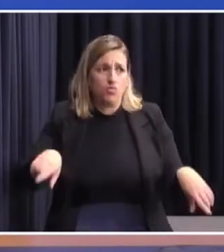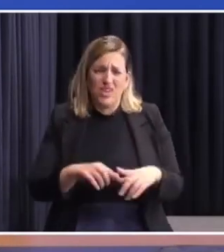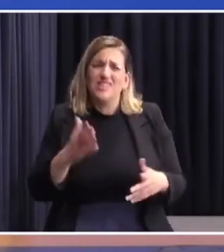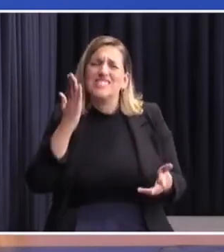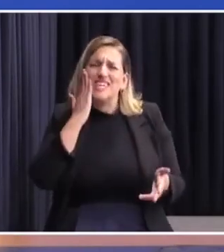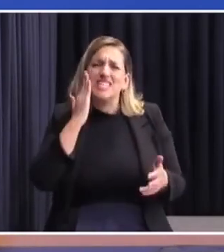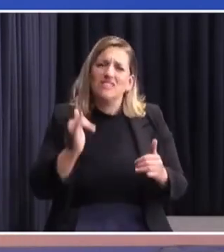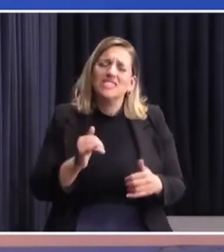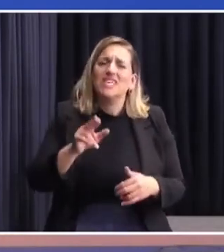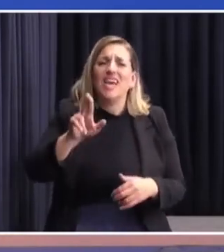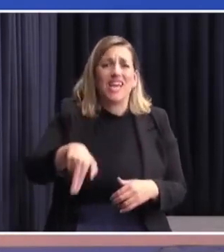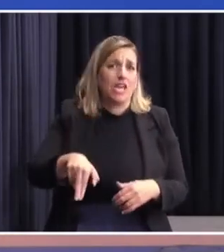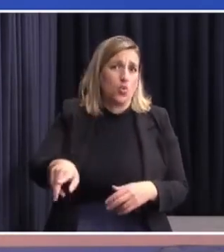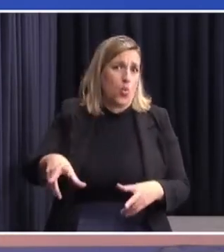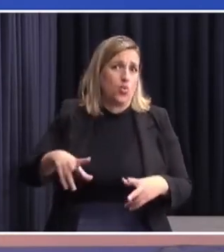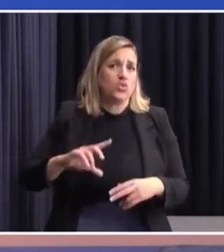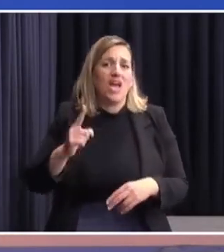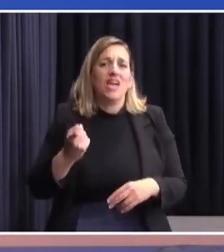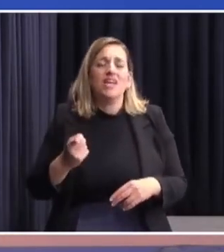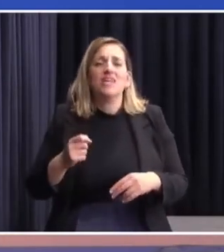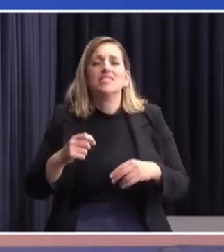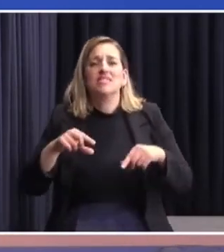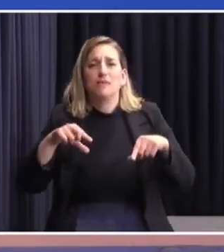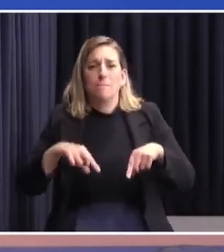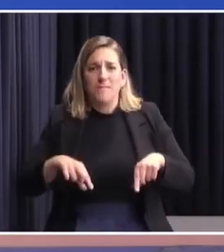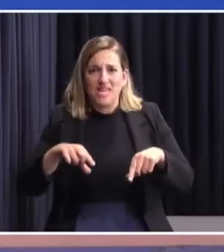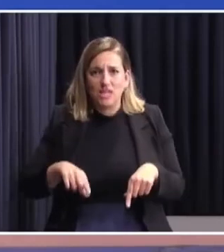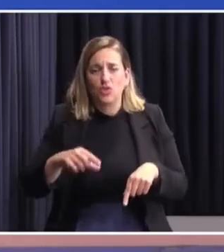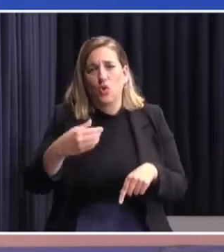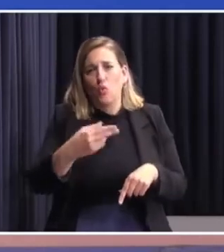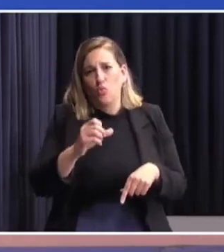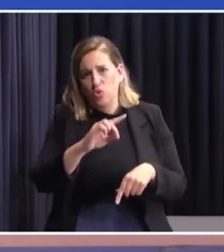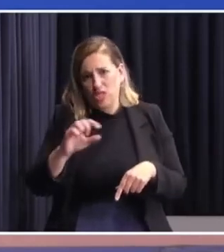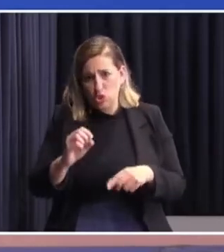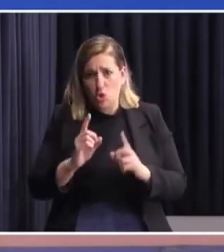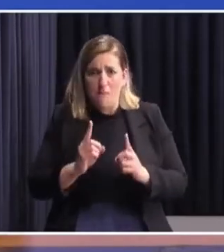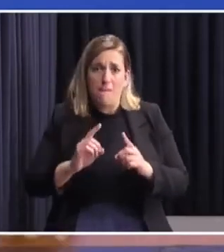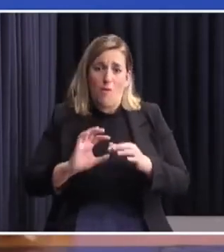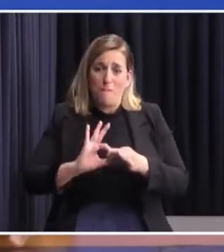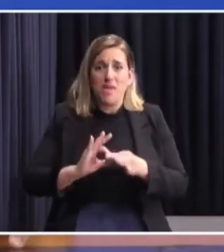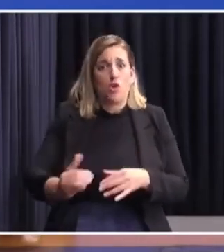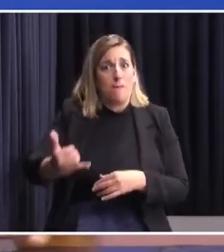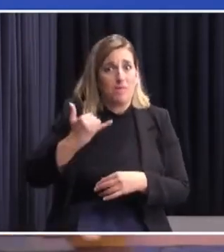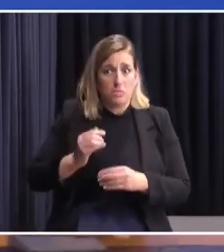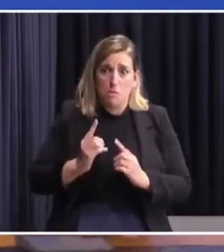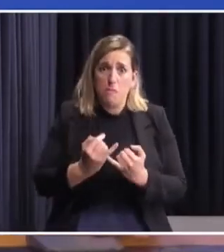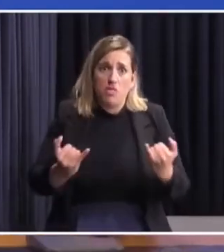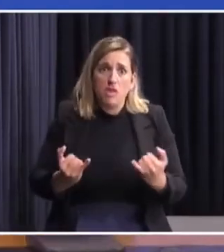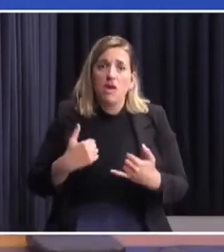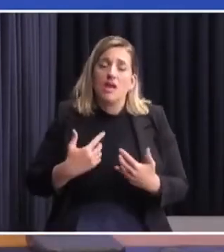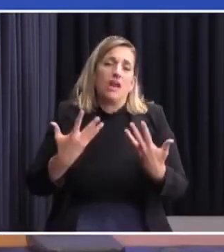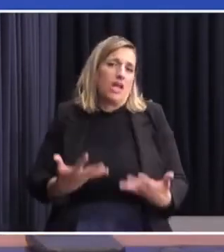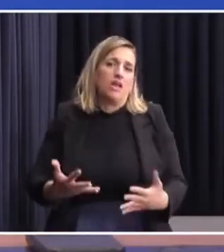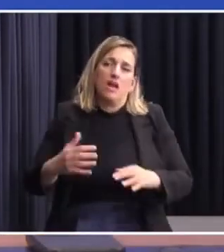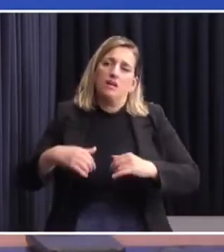Ya saben de la renuncia del ex canciller Francisco Bustillo, que el mismo miércoles me llamó a decir que él quería dejar